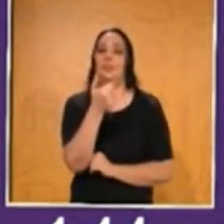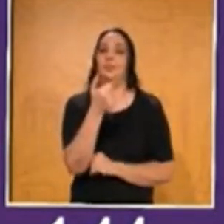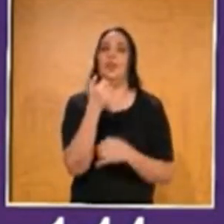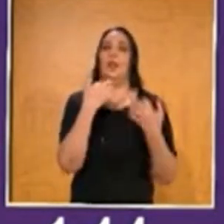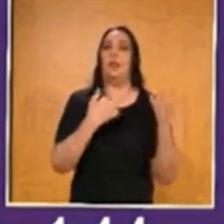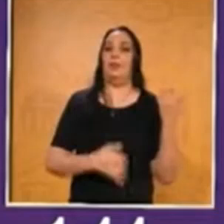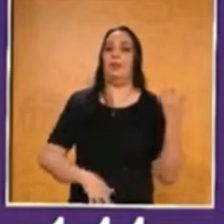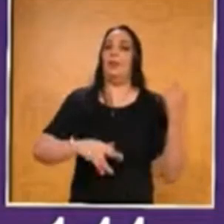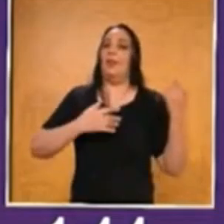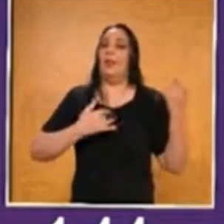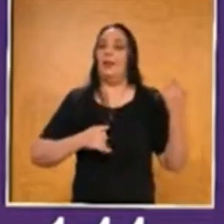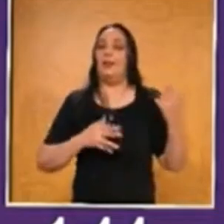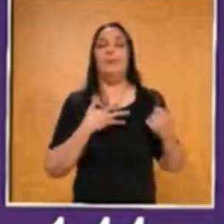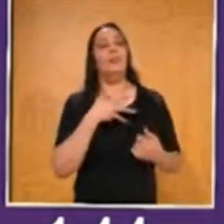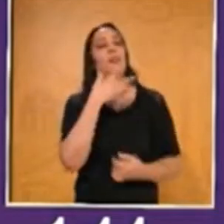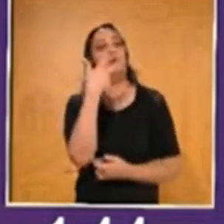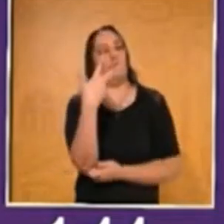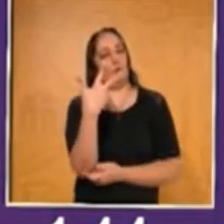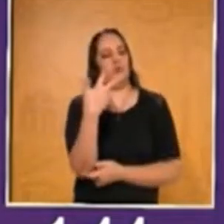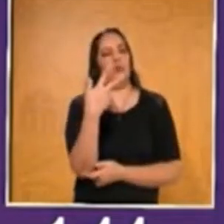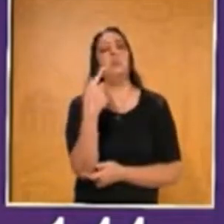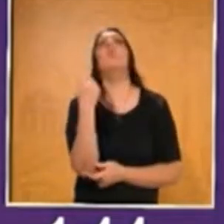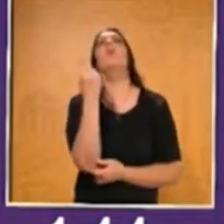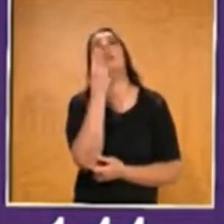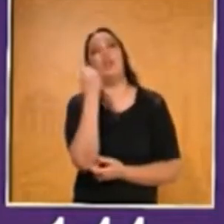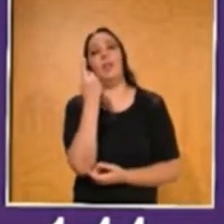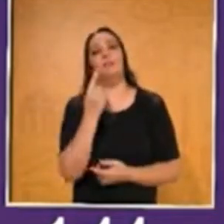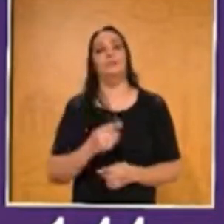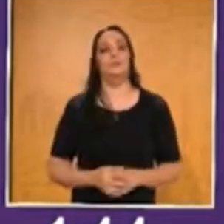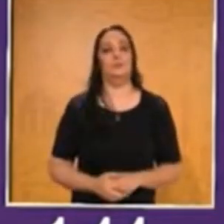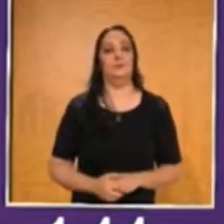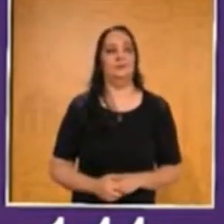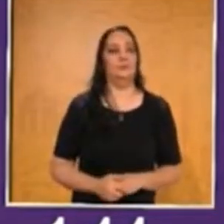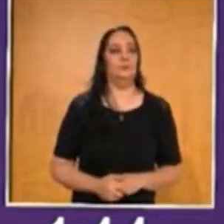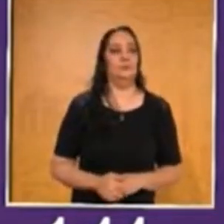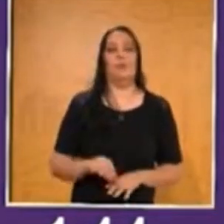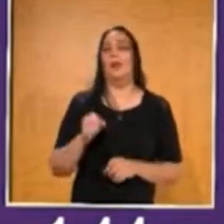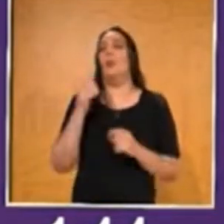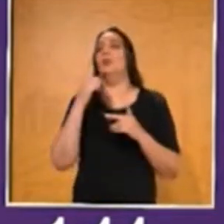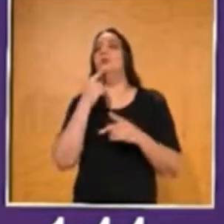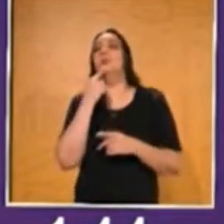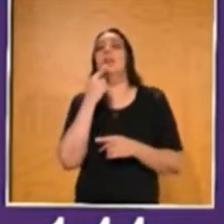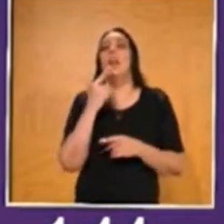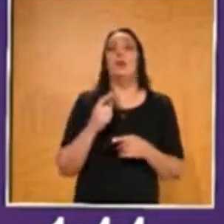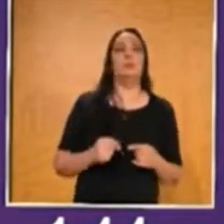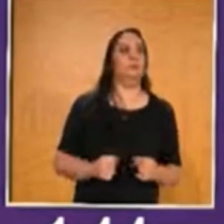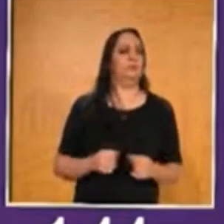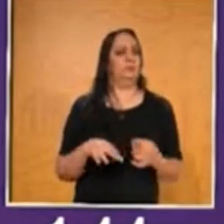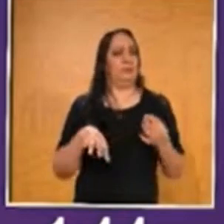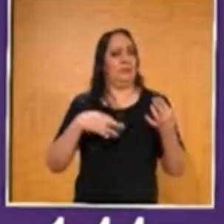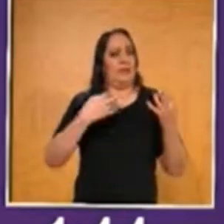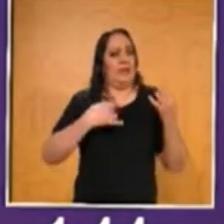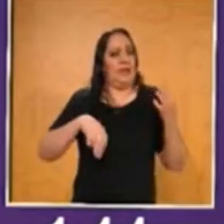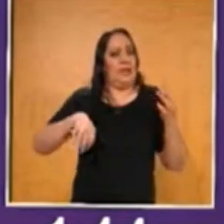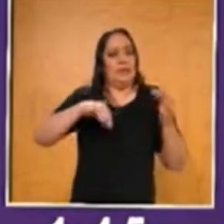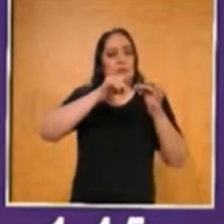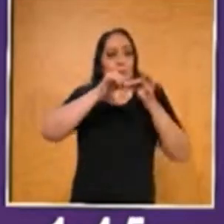guitarra tiene ocho. ¿De qué estamos hablando? Por ahí lo contestaron en casita. cuerdas? Las cuerdas.